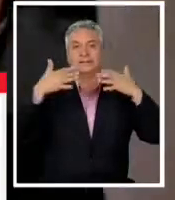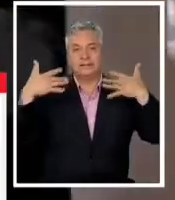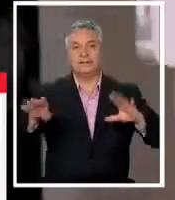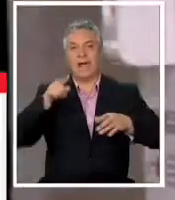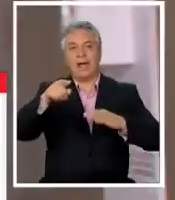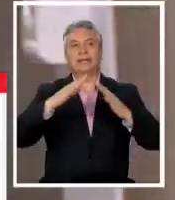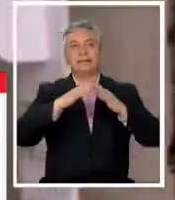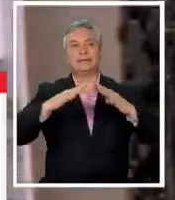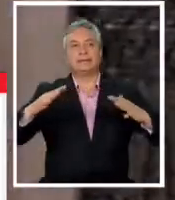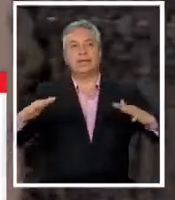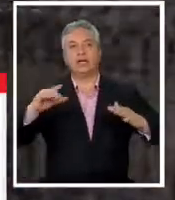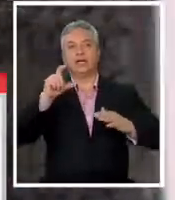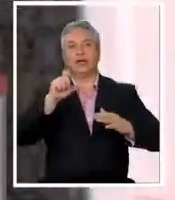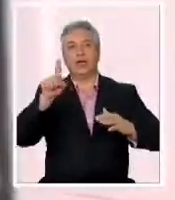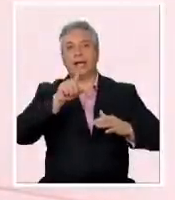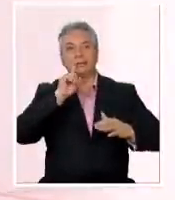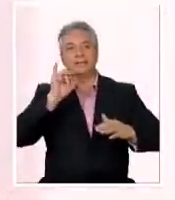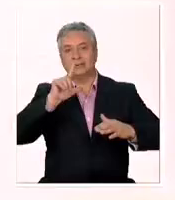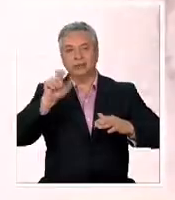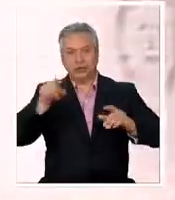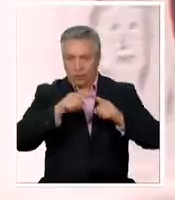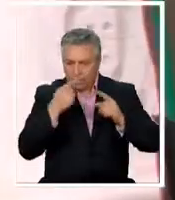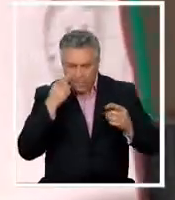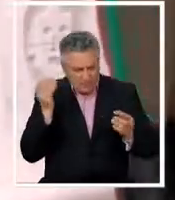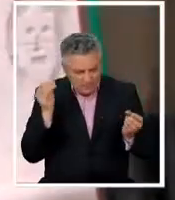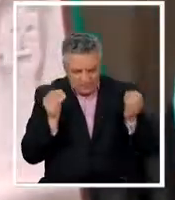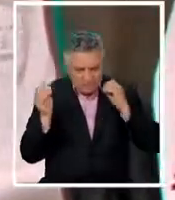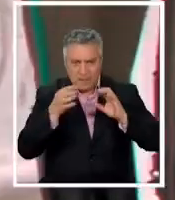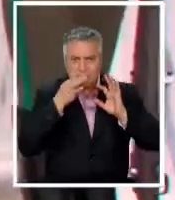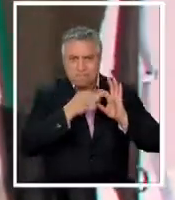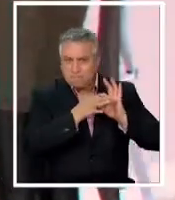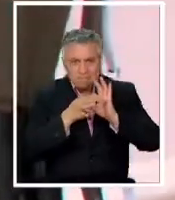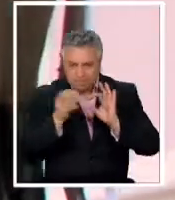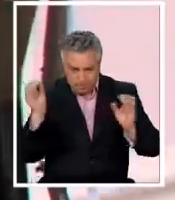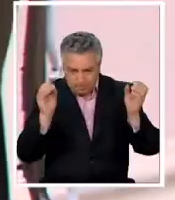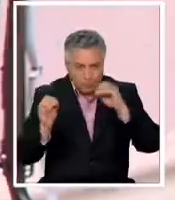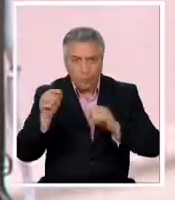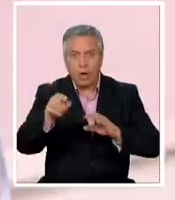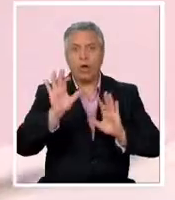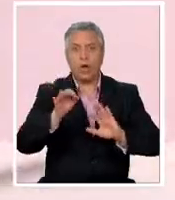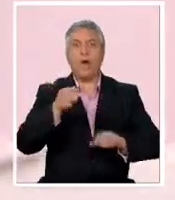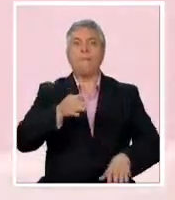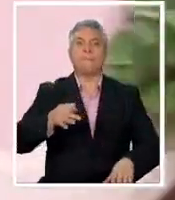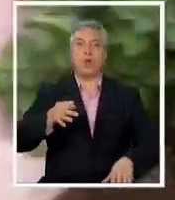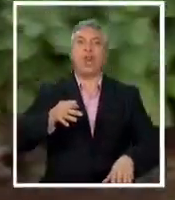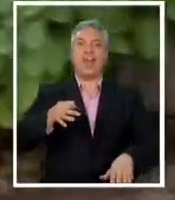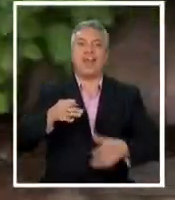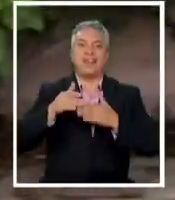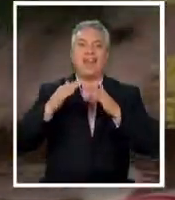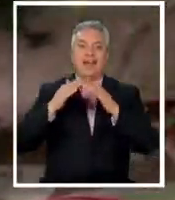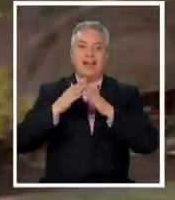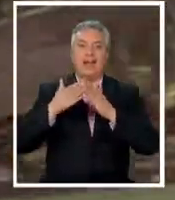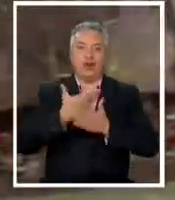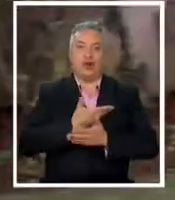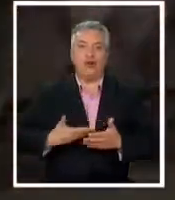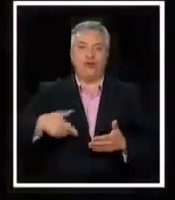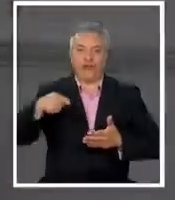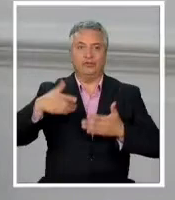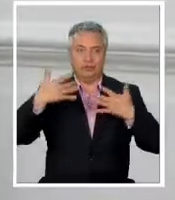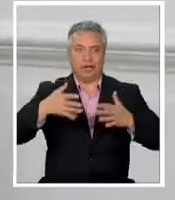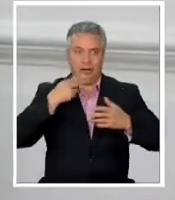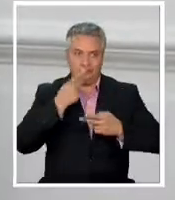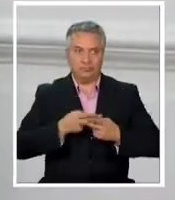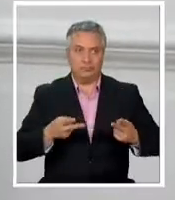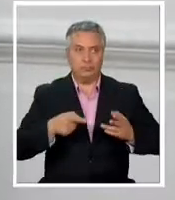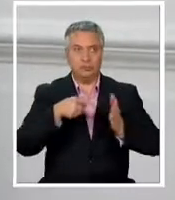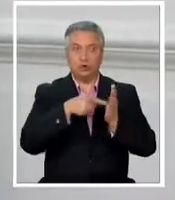Castillo en Valparaíso afinando los últimos detalles del mensaje que desde la moneda fue comentado por la vocera de gobierno. Esperamos que a